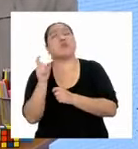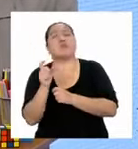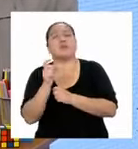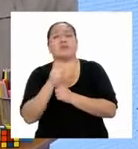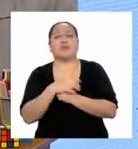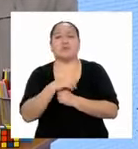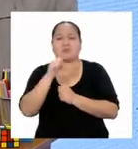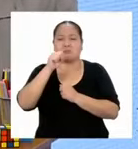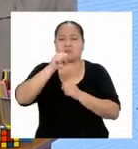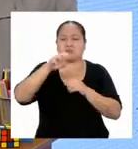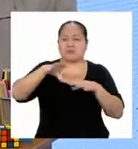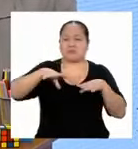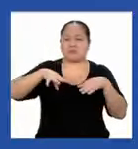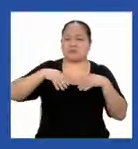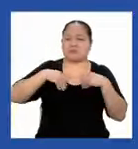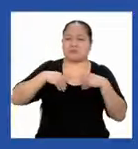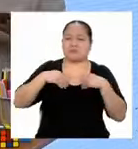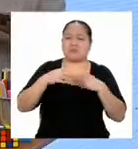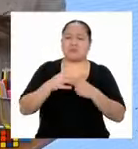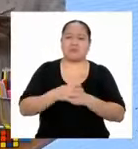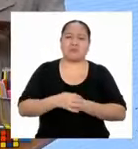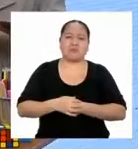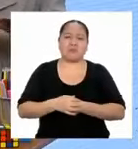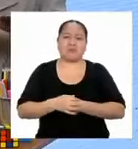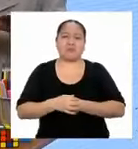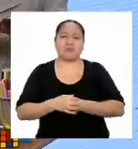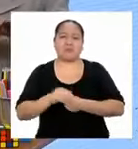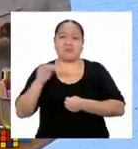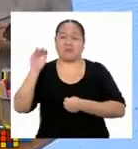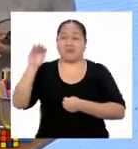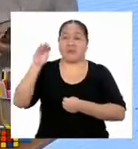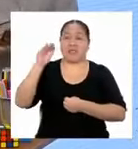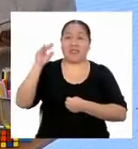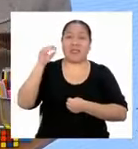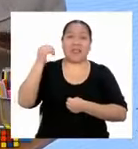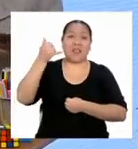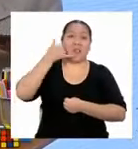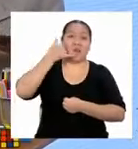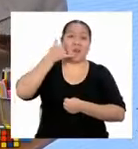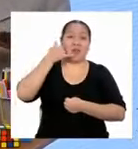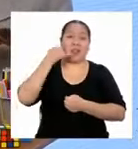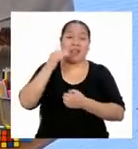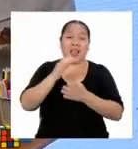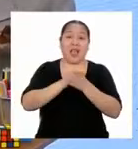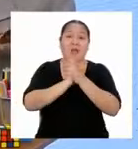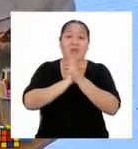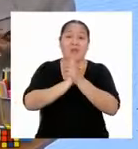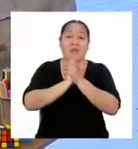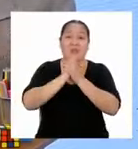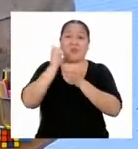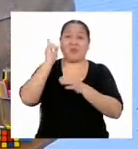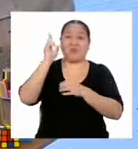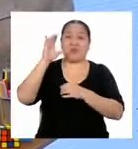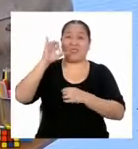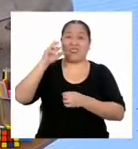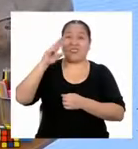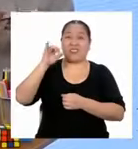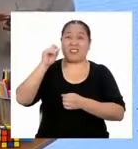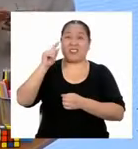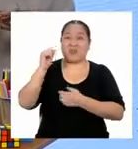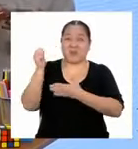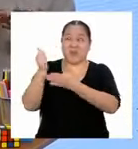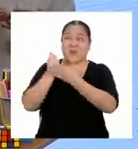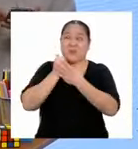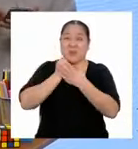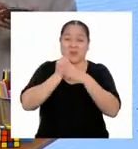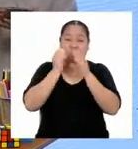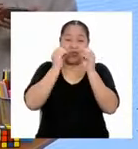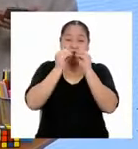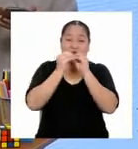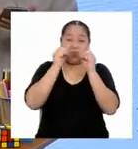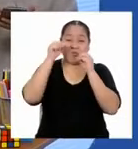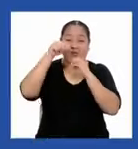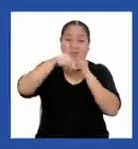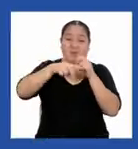Petición aceptada. Voy a llamar rapidito a mi amigo el profesor Christian para que me ayude a resolver este misterio.